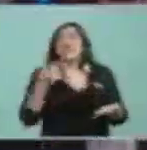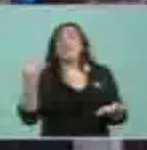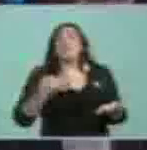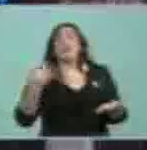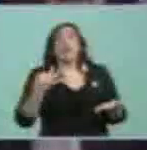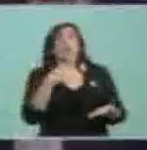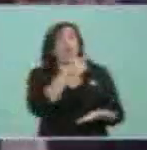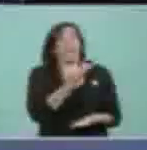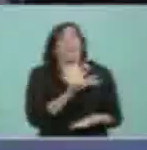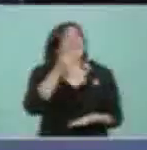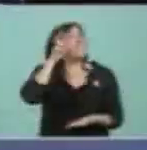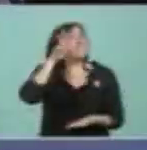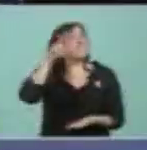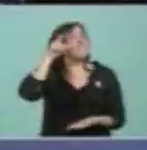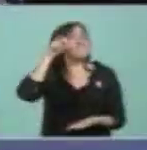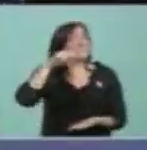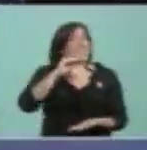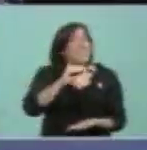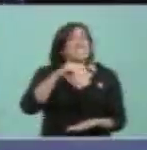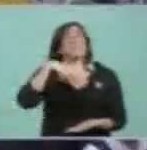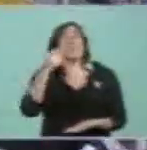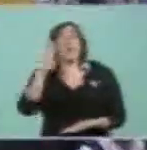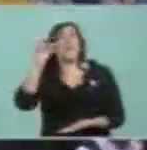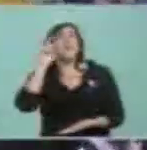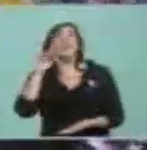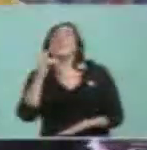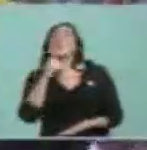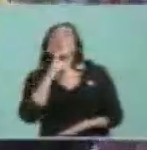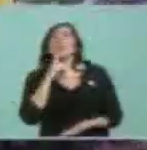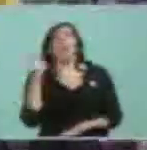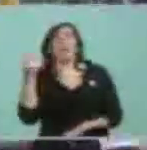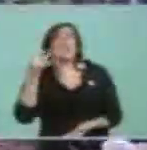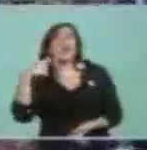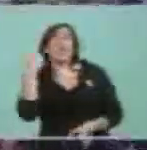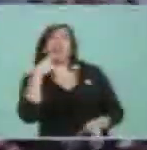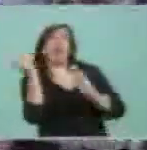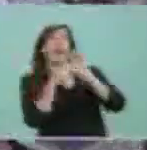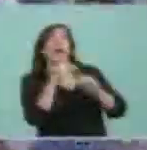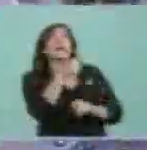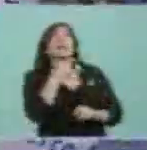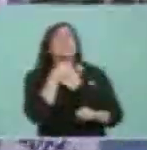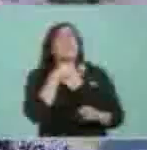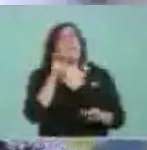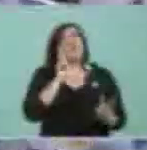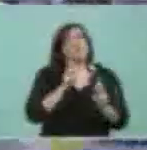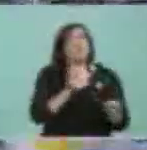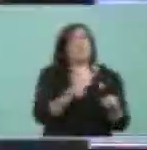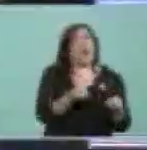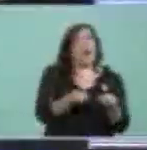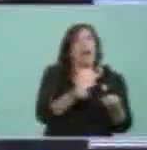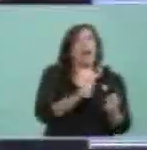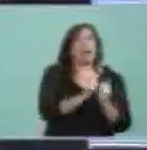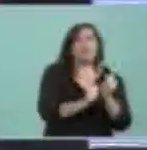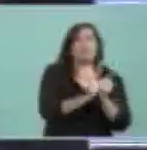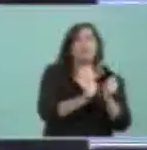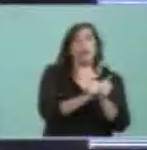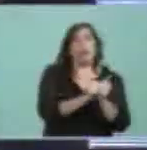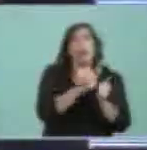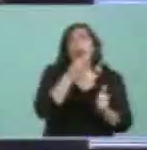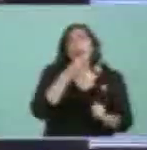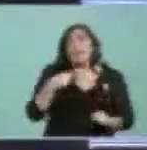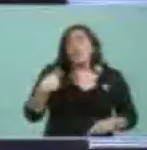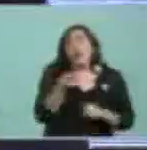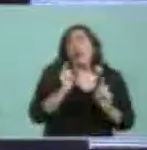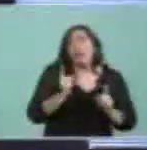a French y Beruti, les hubieran dicho que querían manipular la historia y todavía estaríamos con el rey de